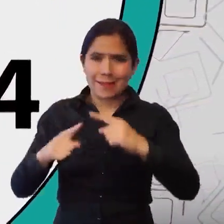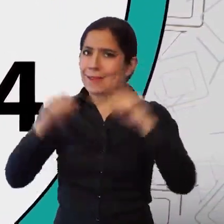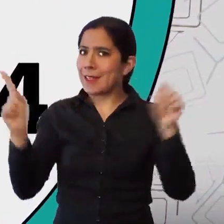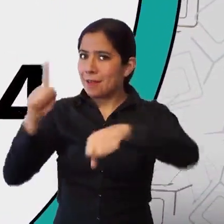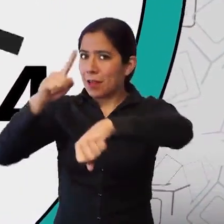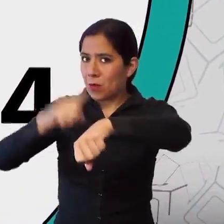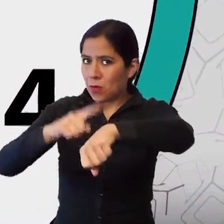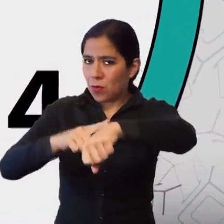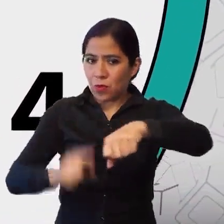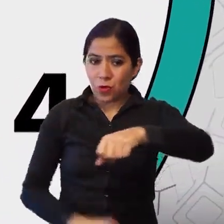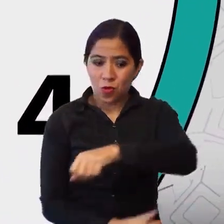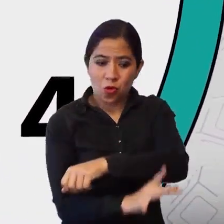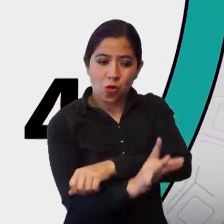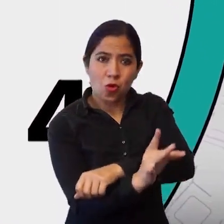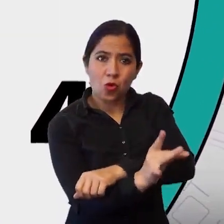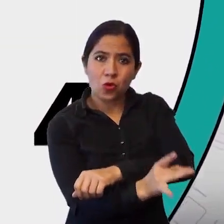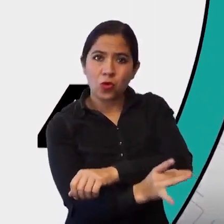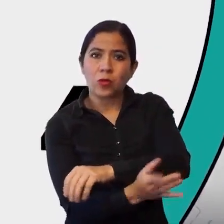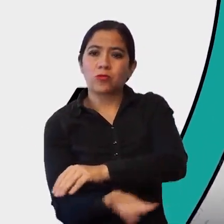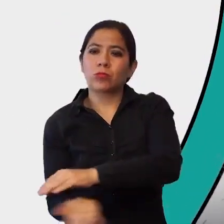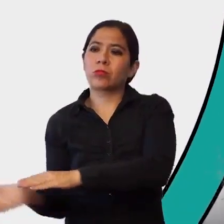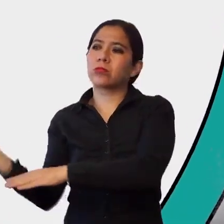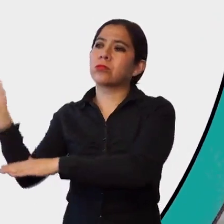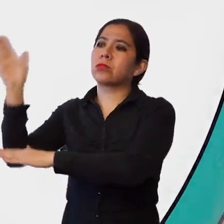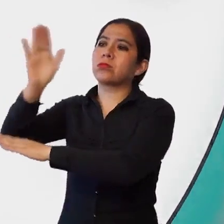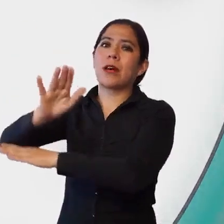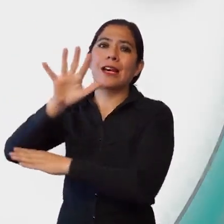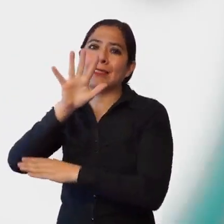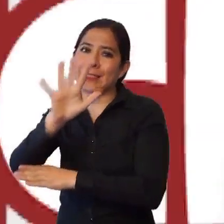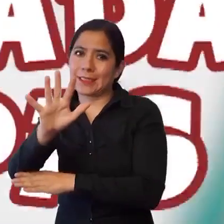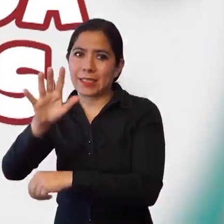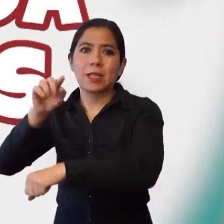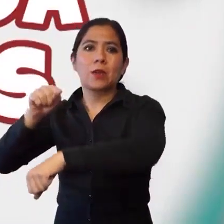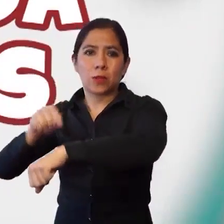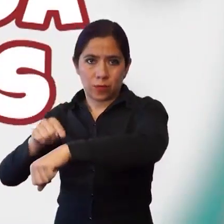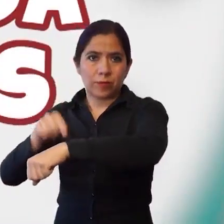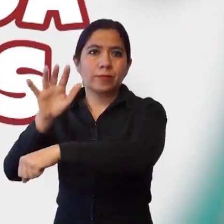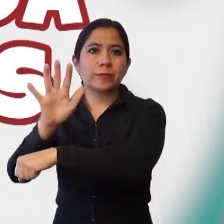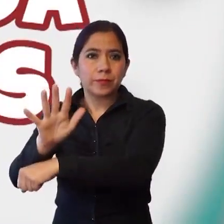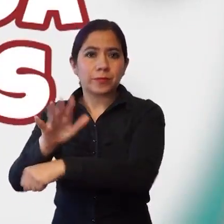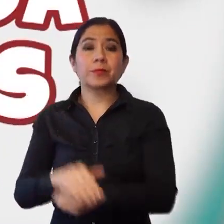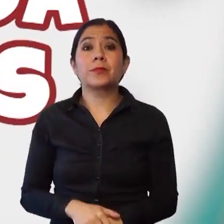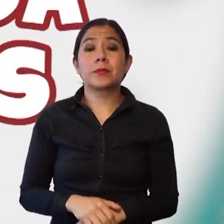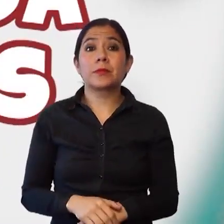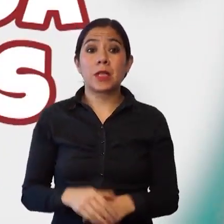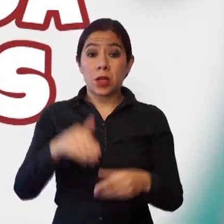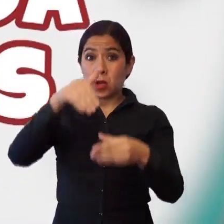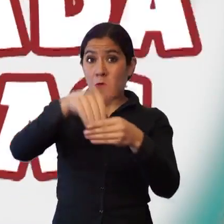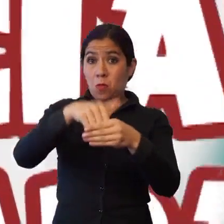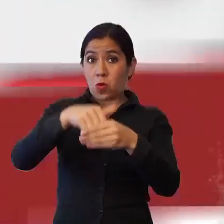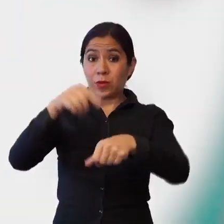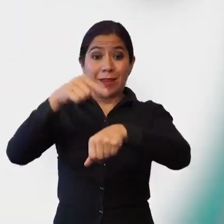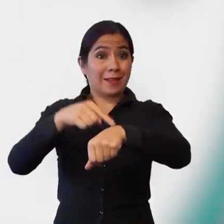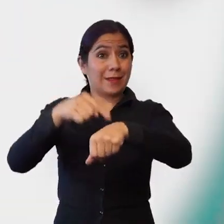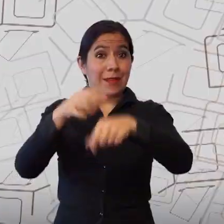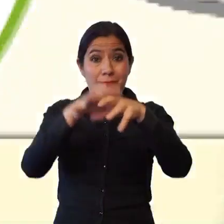será de las 8 de la mañana hasta las 5 de la tarde, y la votación será diferenciada en dos